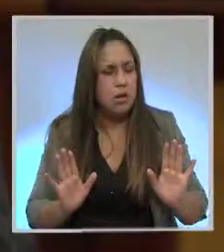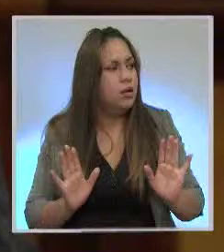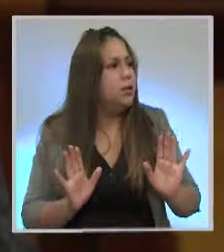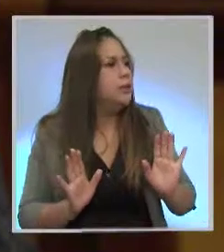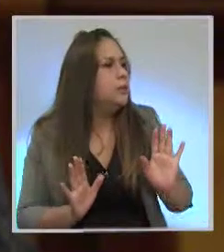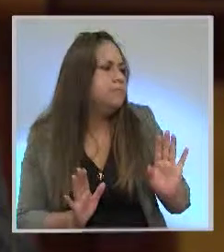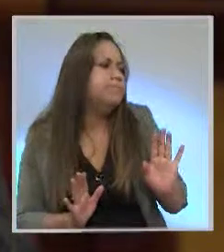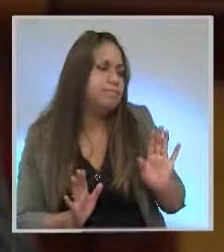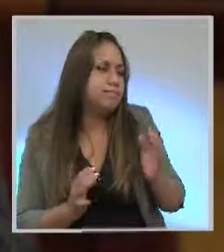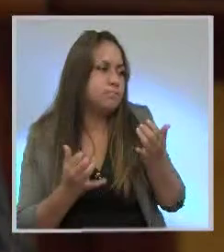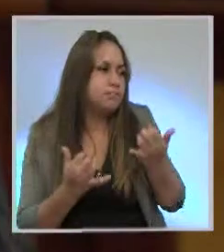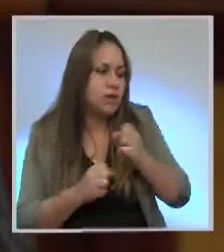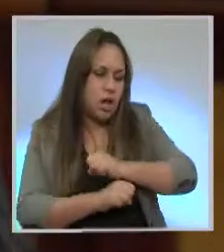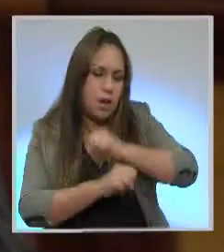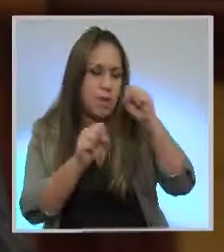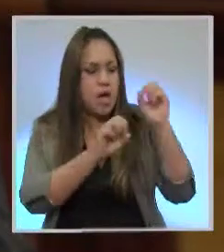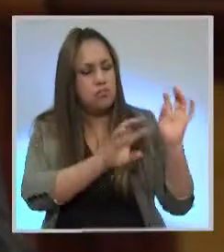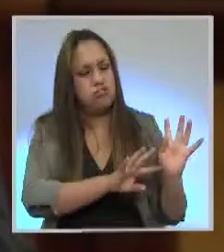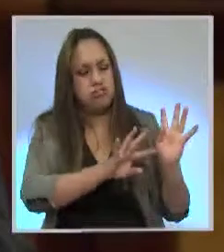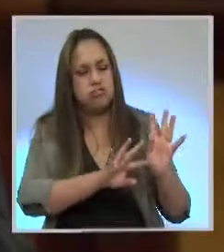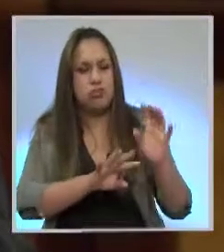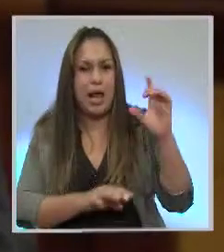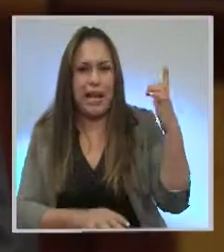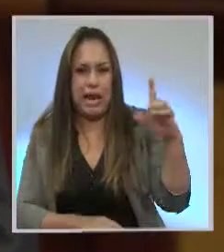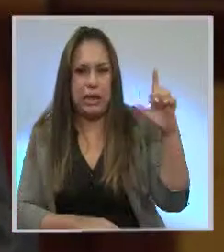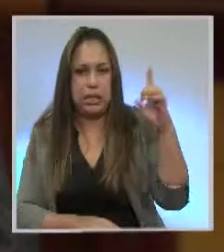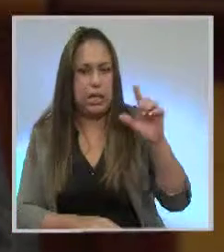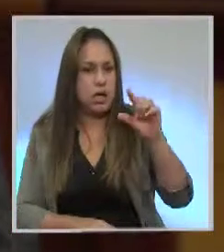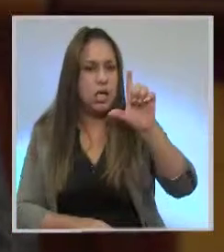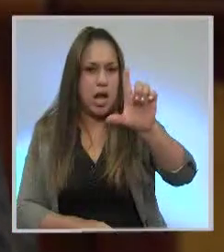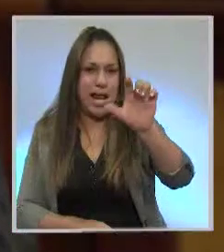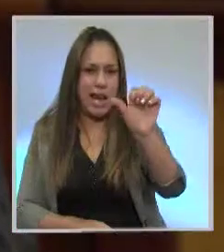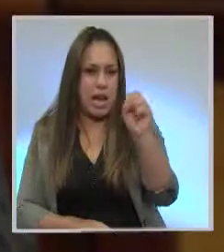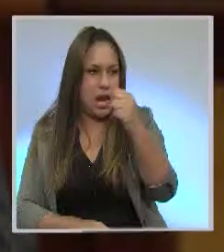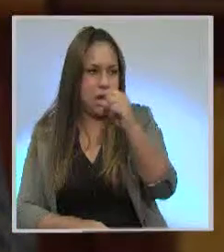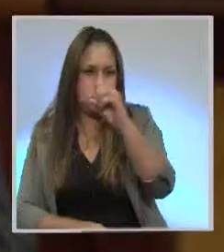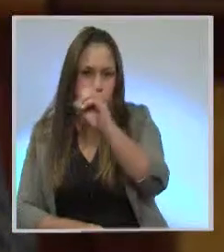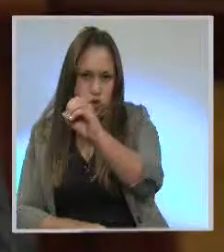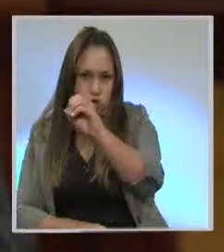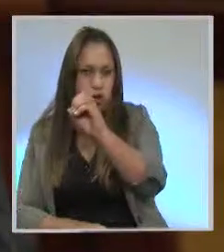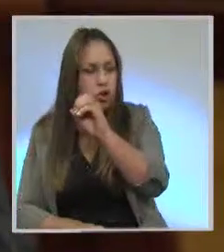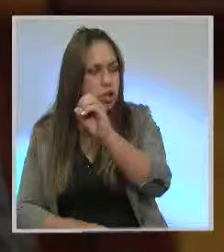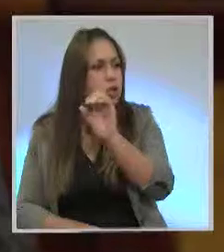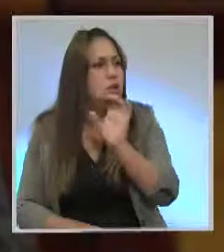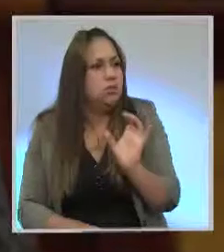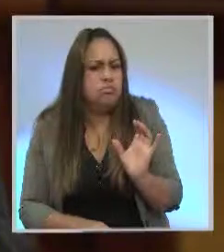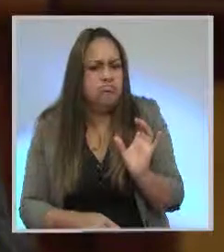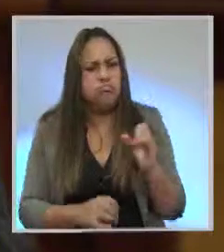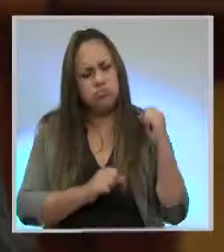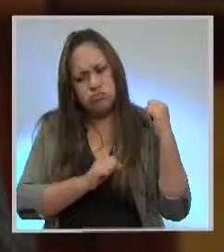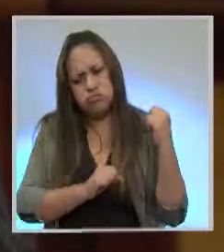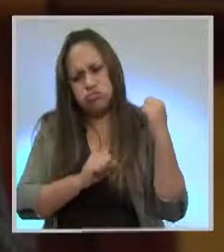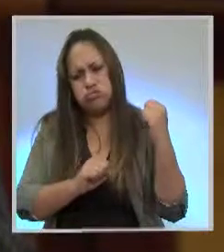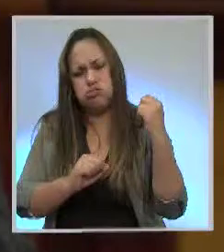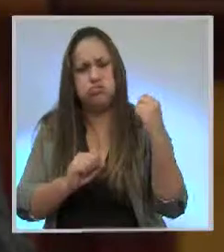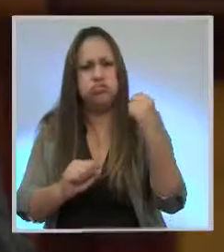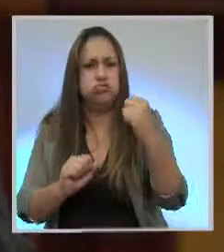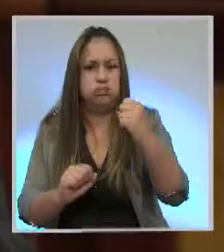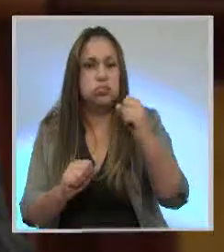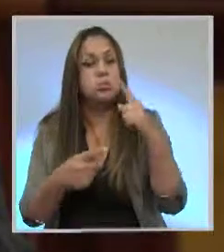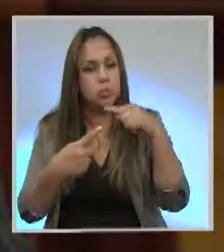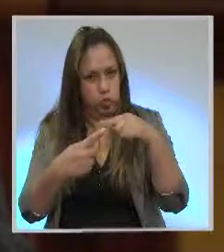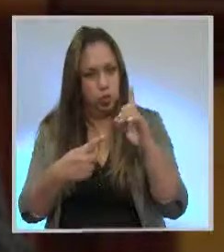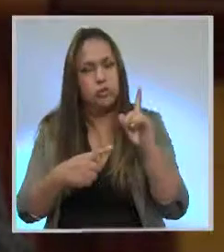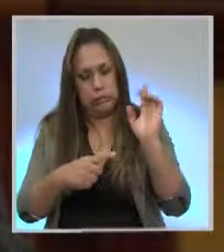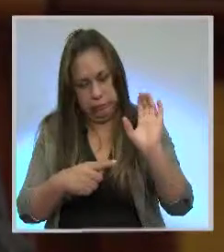marcha que realizó el movimiento Creo con su líder Guillermo Lazo, pues no fue solamente para insistir en el archivo de estos dos proyectos de